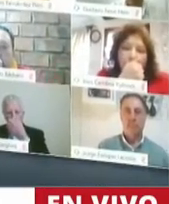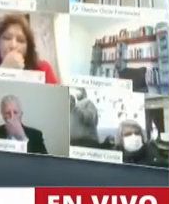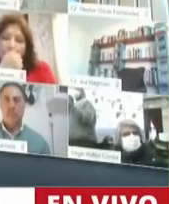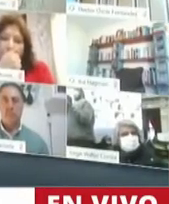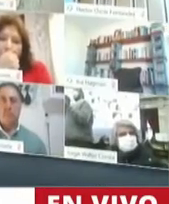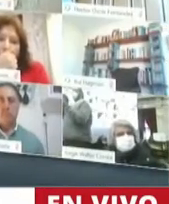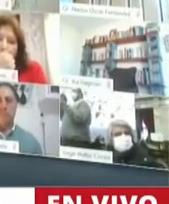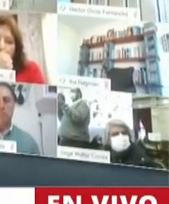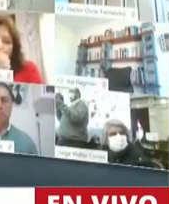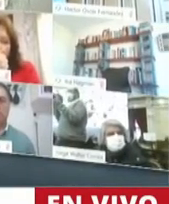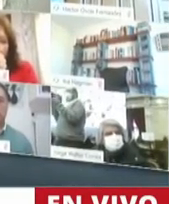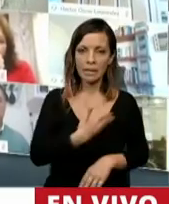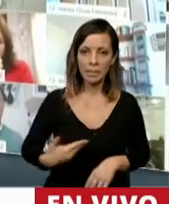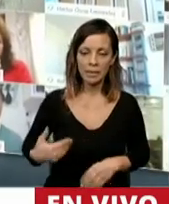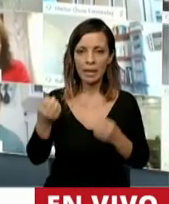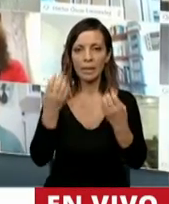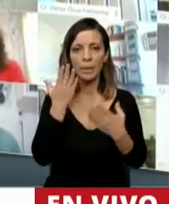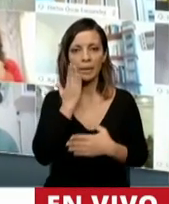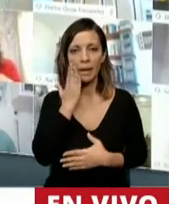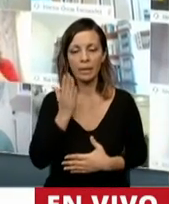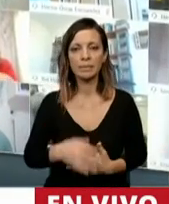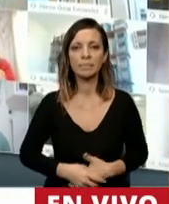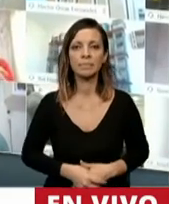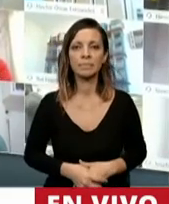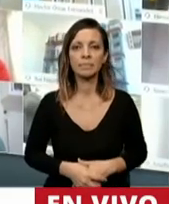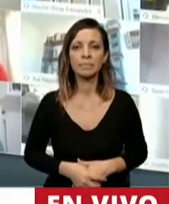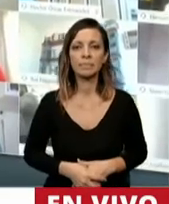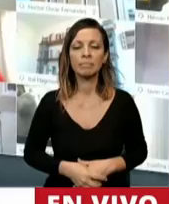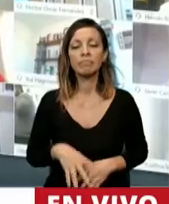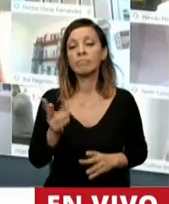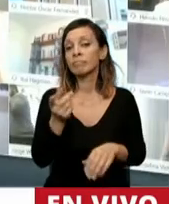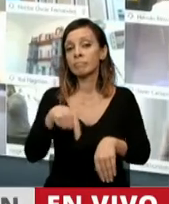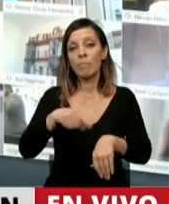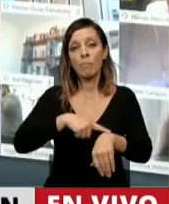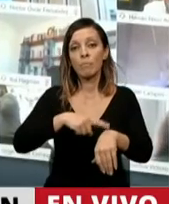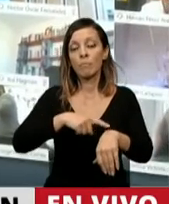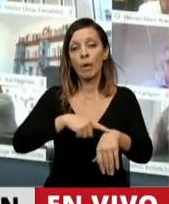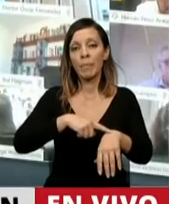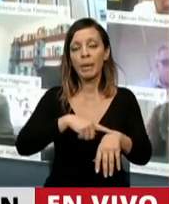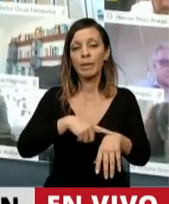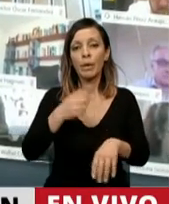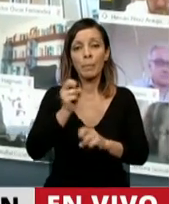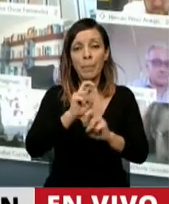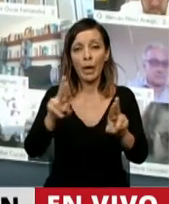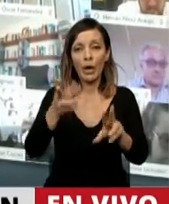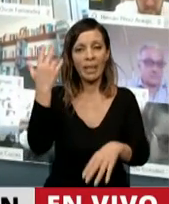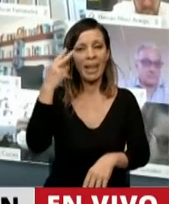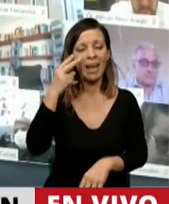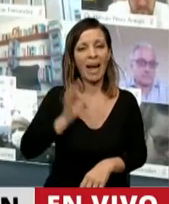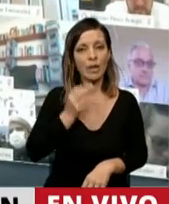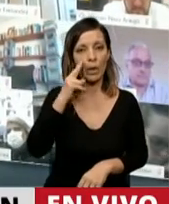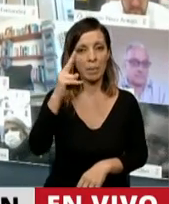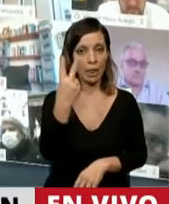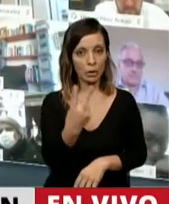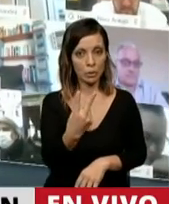Gracias, señor presidente. Buenas tardes. En el peor momento de la crisis del año 2002, señor presidente,